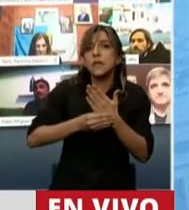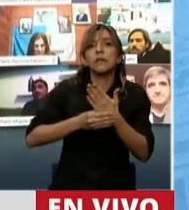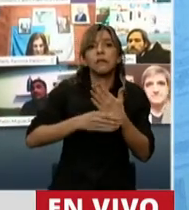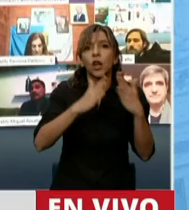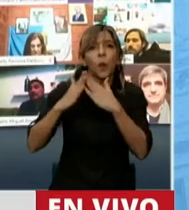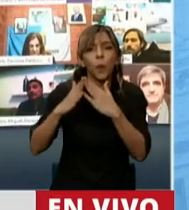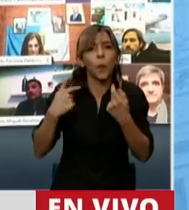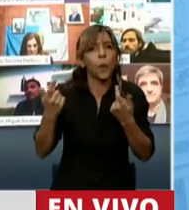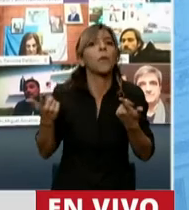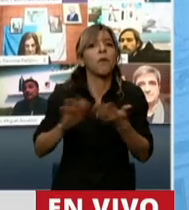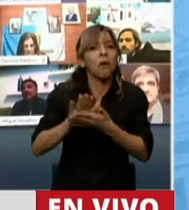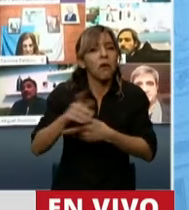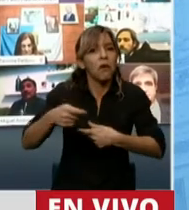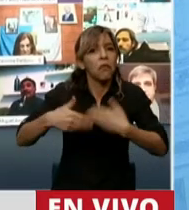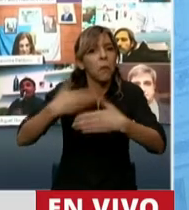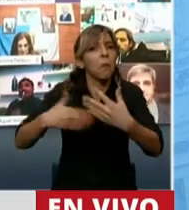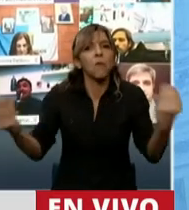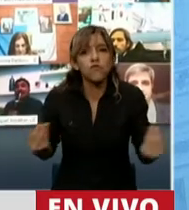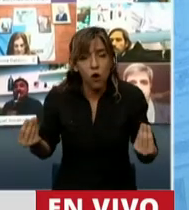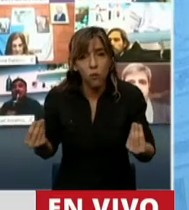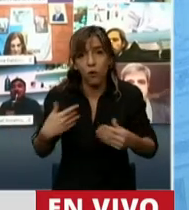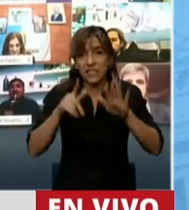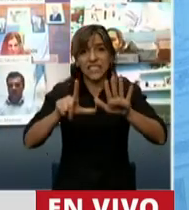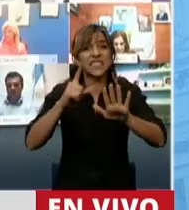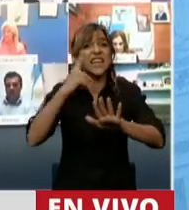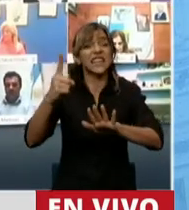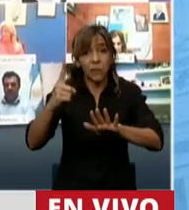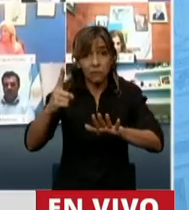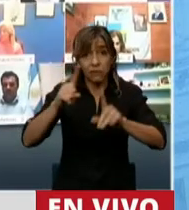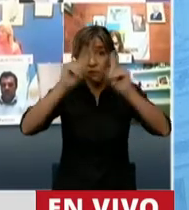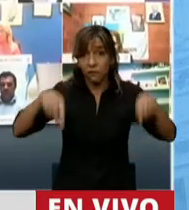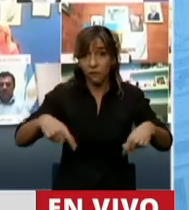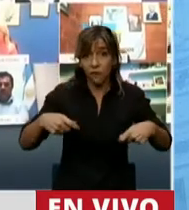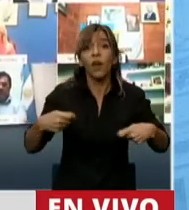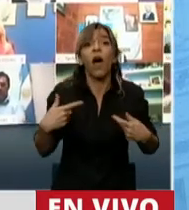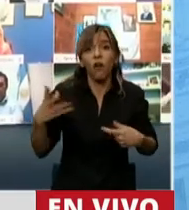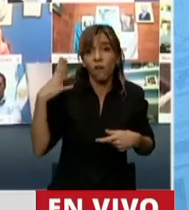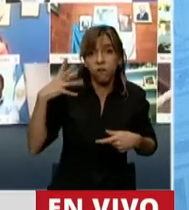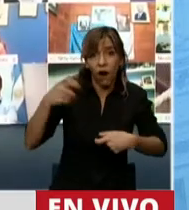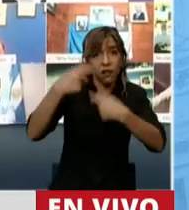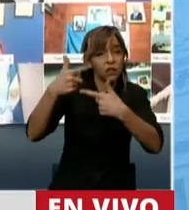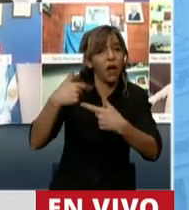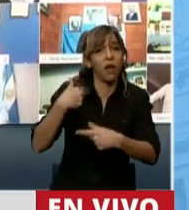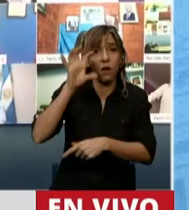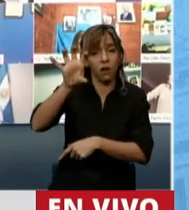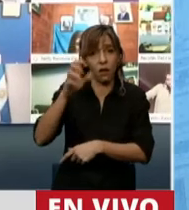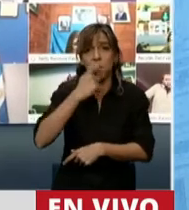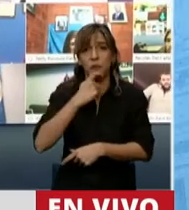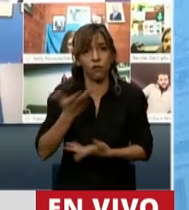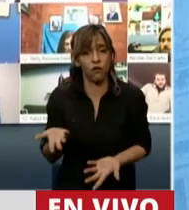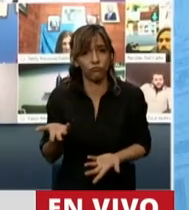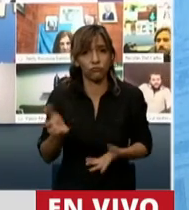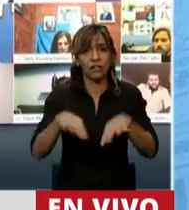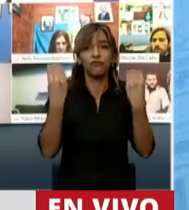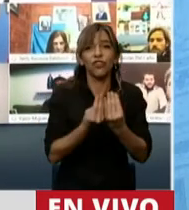caso el ANSES, que hay 7.000 certificados que no han sido impresos ni entregados en la provincia de Mendoza. Hay 10 barrios populares